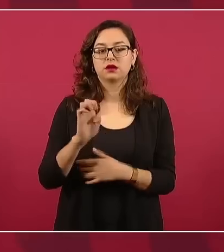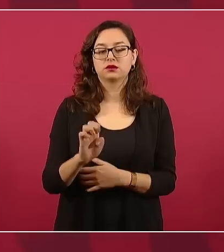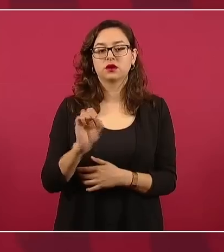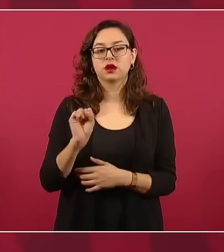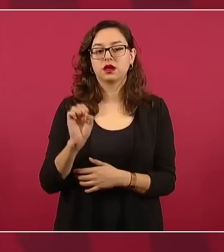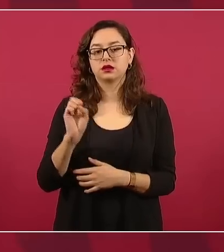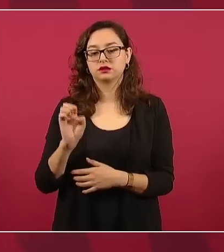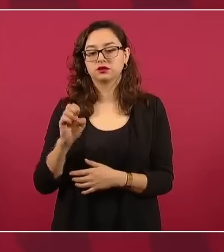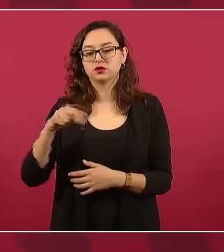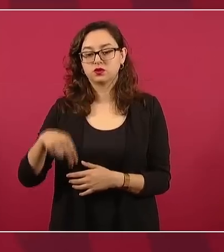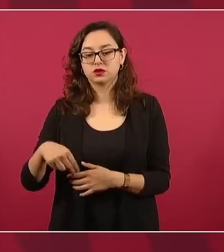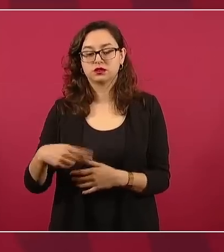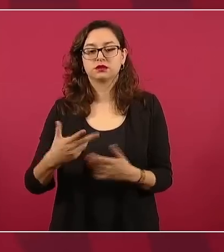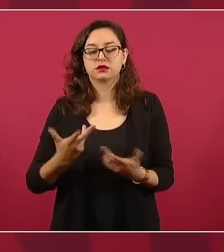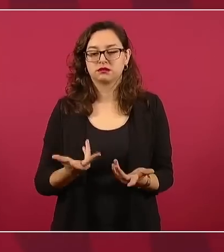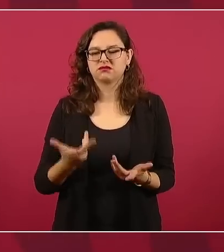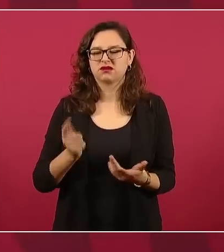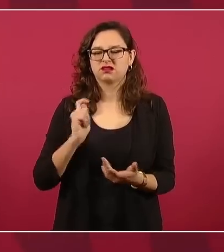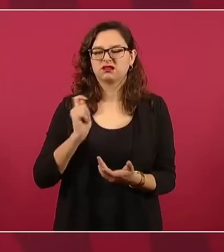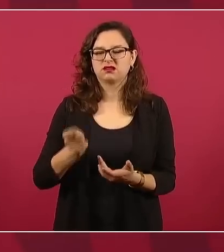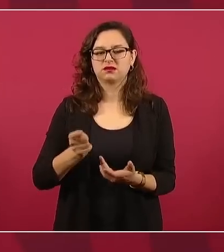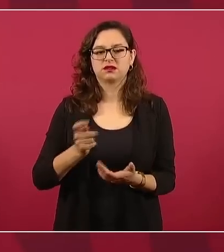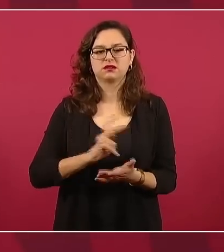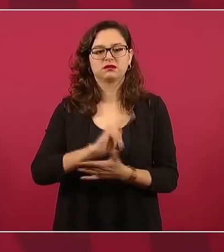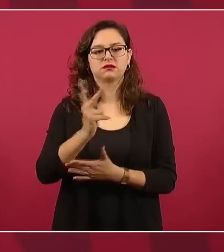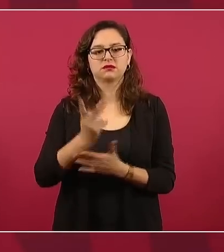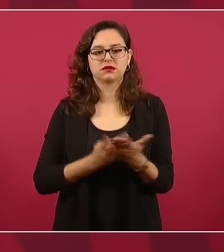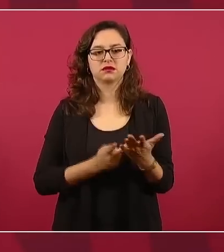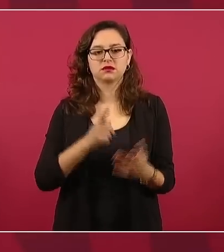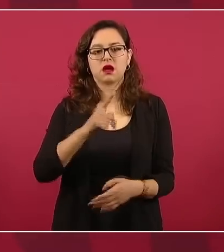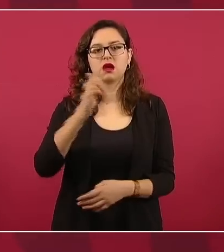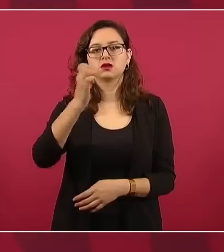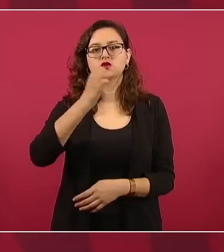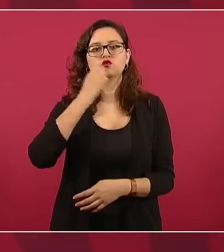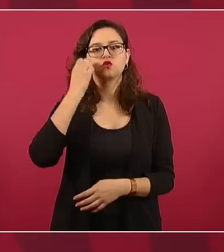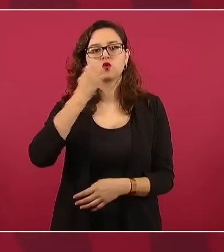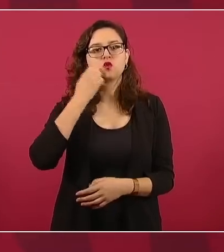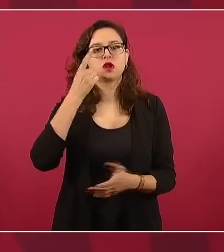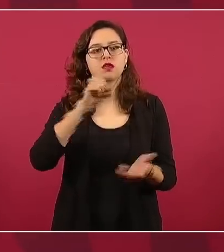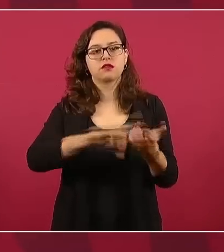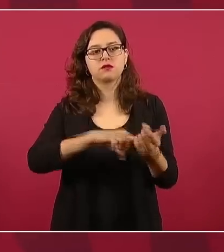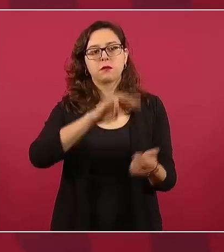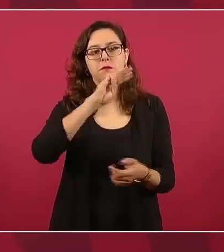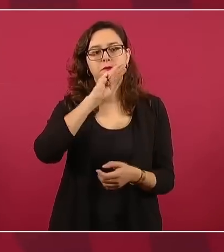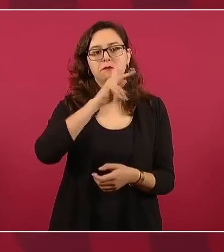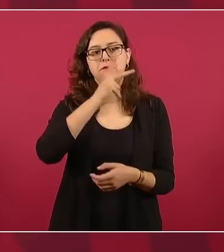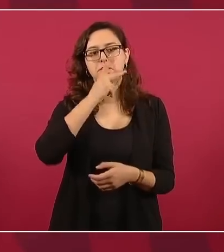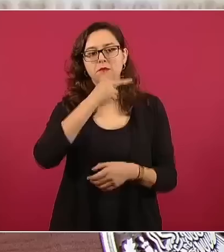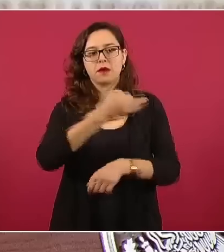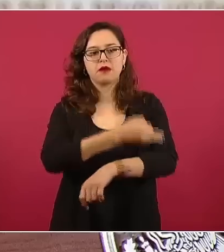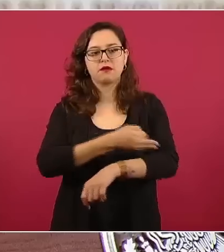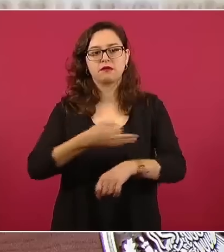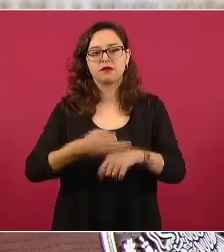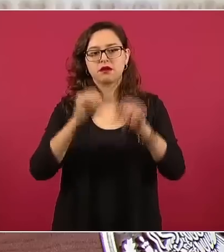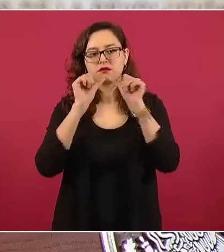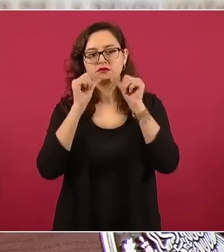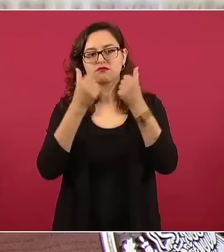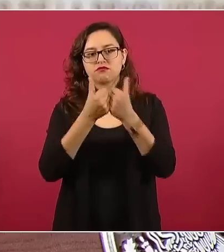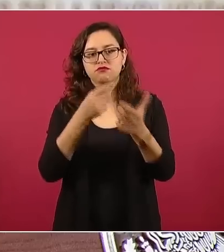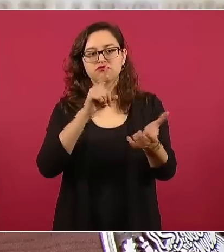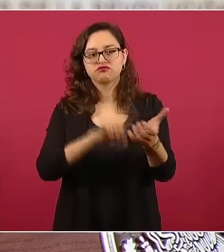la entrega de presupuesto a las sociedades de madres, de padres, de familia, para que ellos